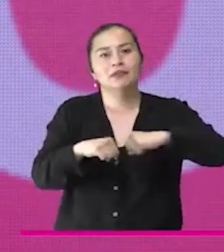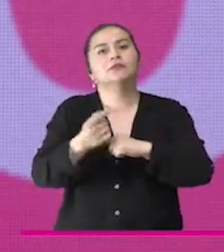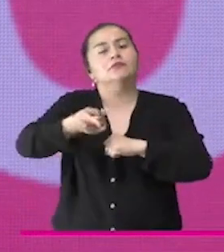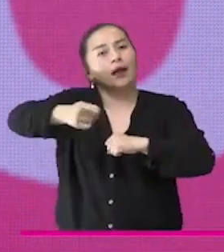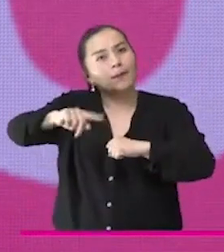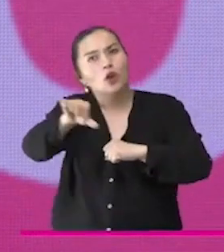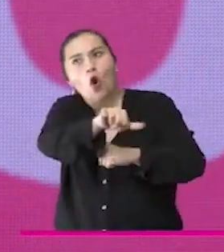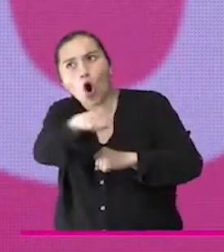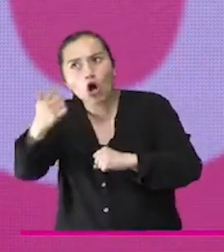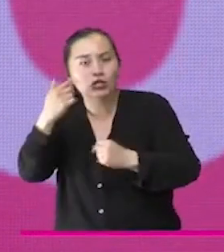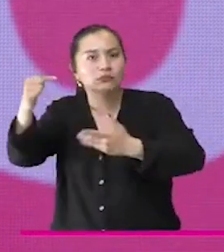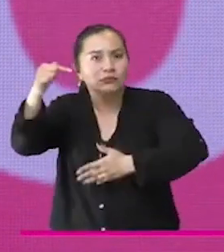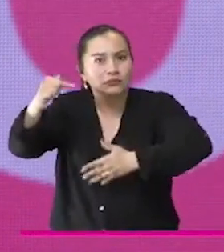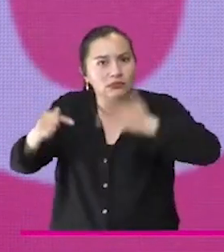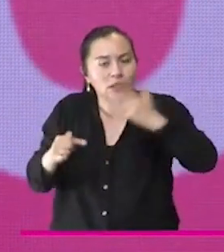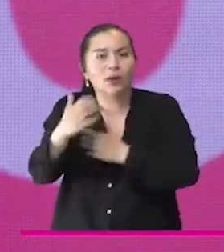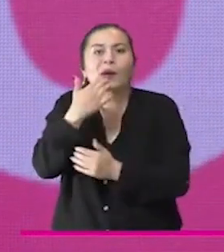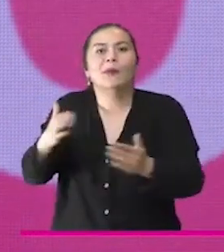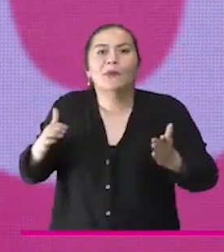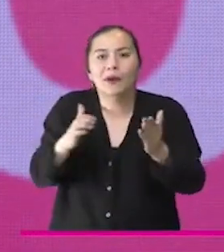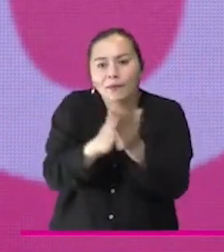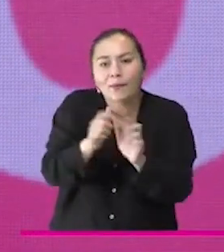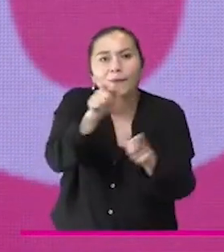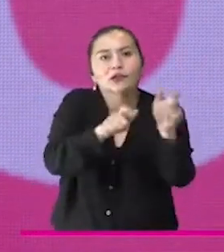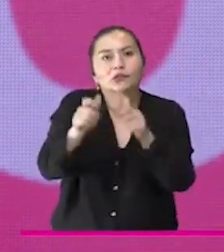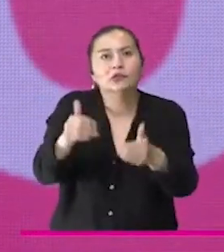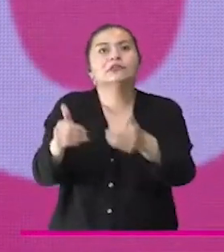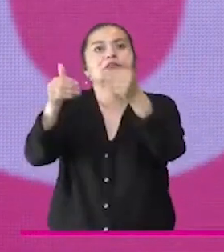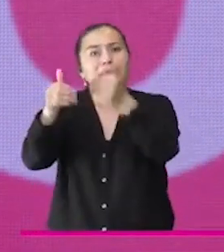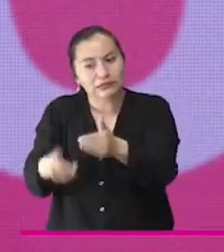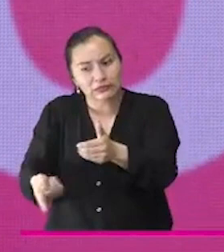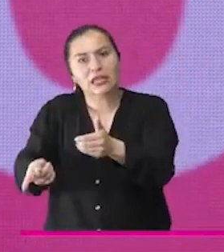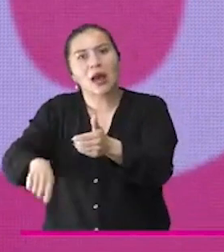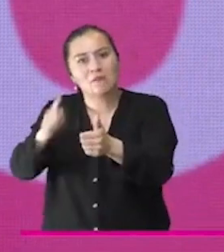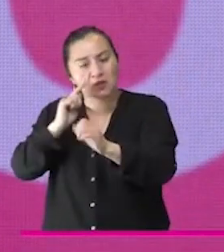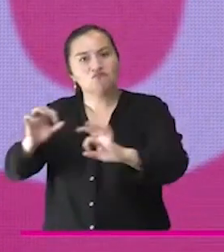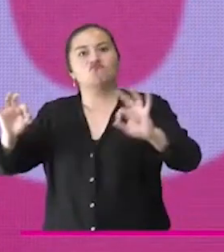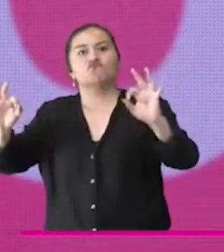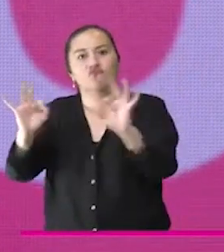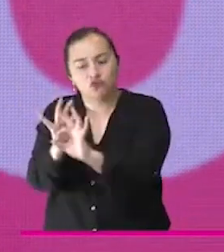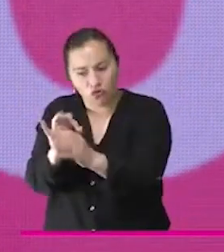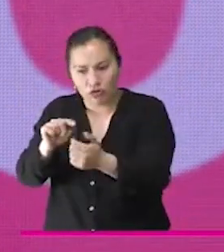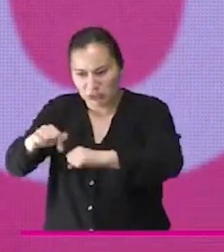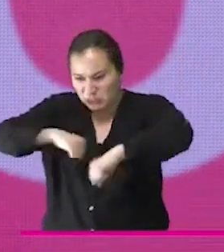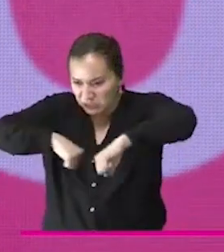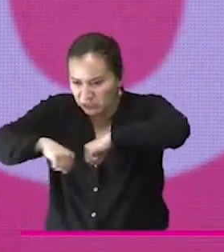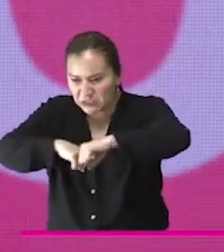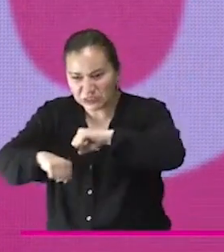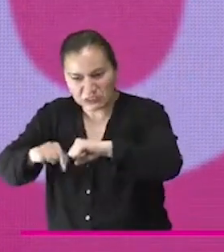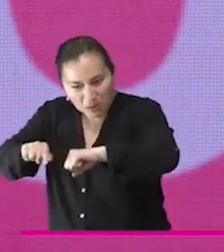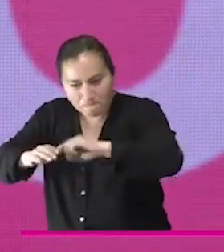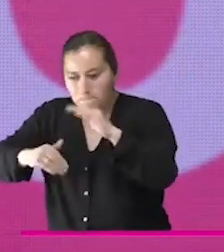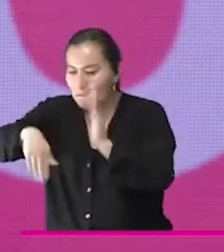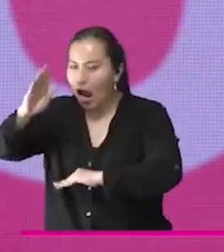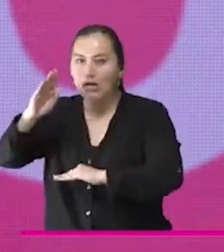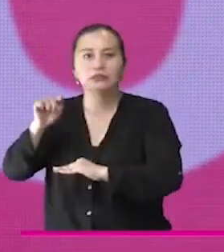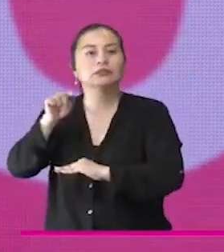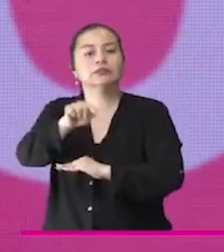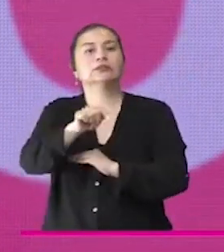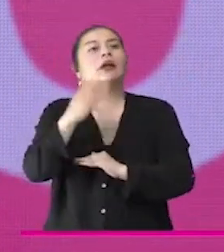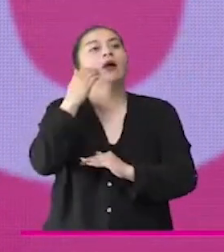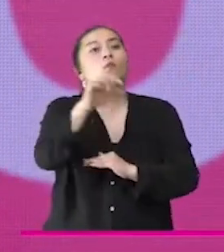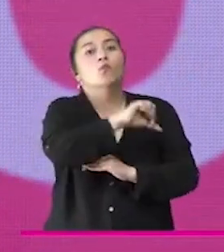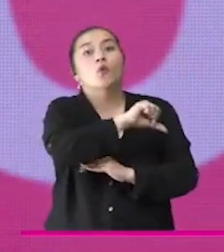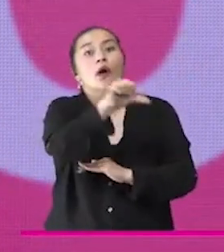particularidades como por ejemplo las personas en condición de discapacidad, priorizamos a las madres cabeza de familia,